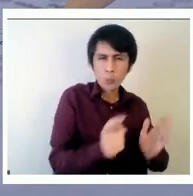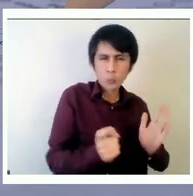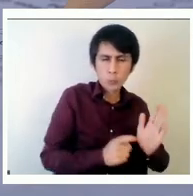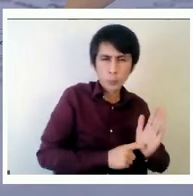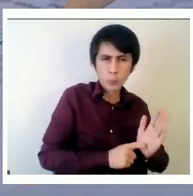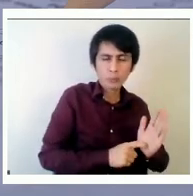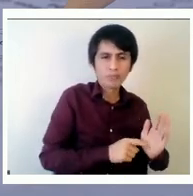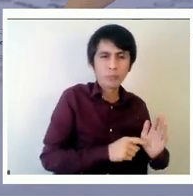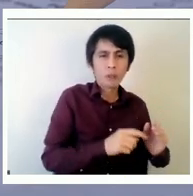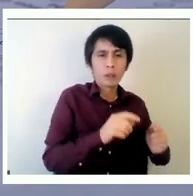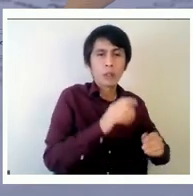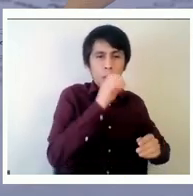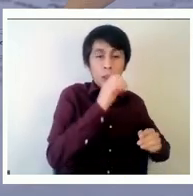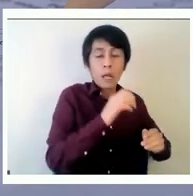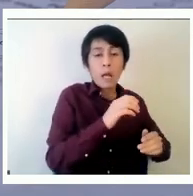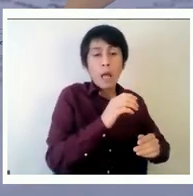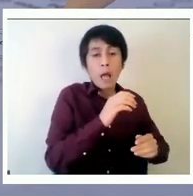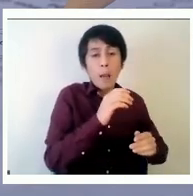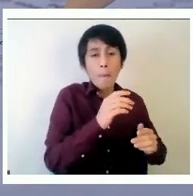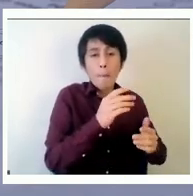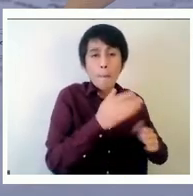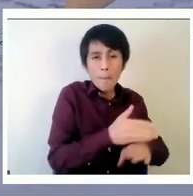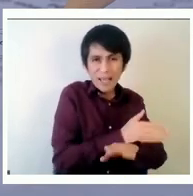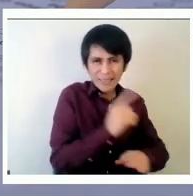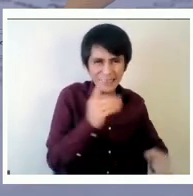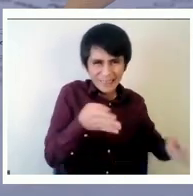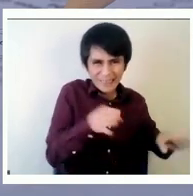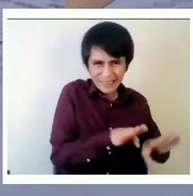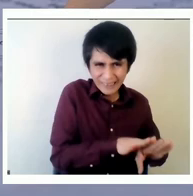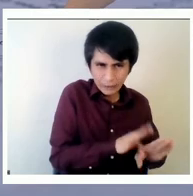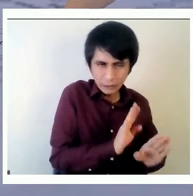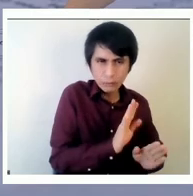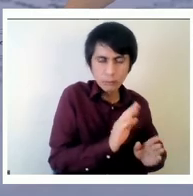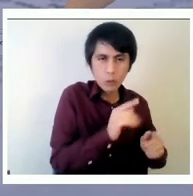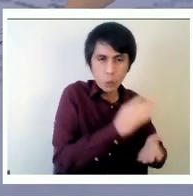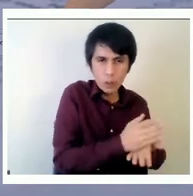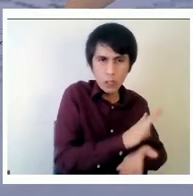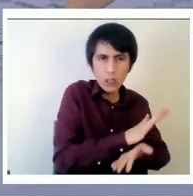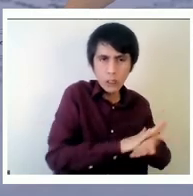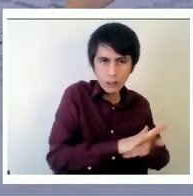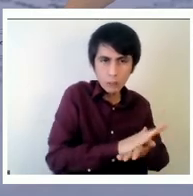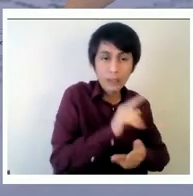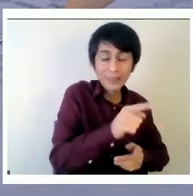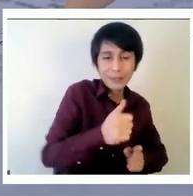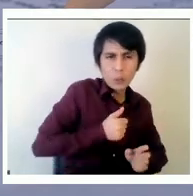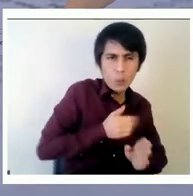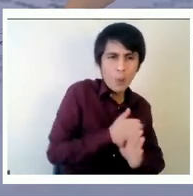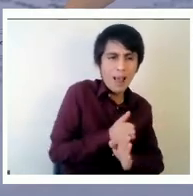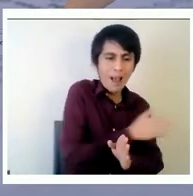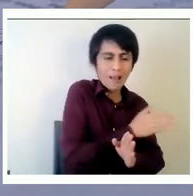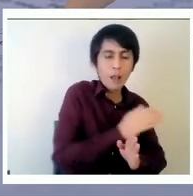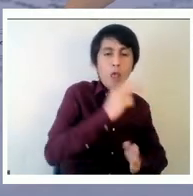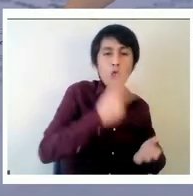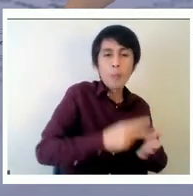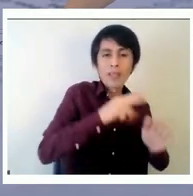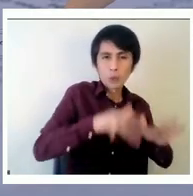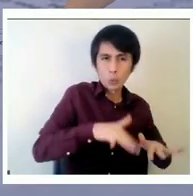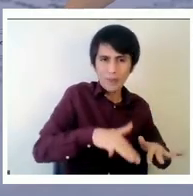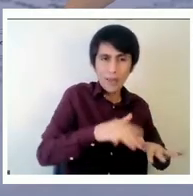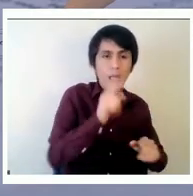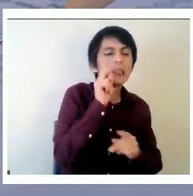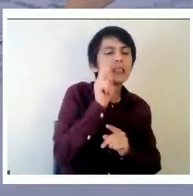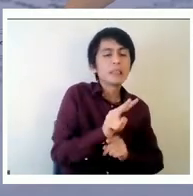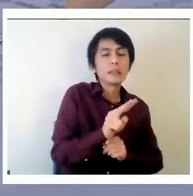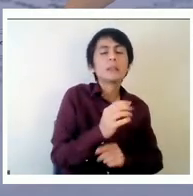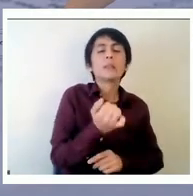en 2020 en realidad pero en 2019 ya se iba a visualizar cuáles iban a ser las primeras escuelas que iban a tener que